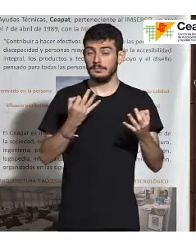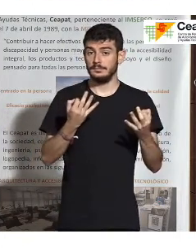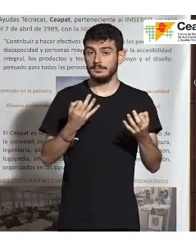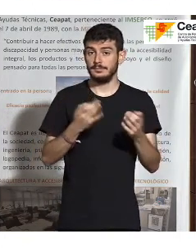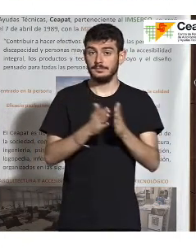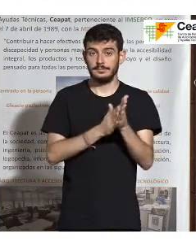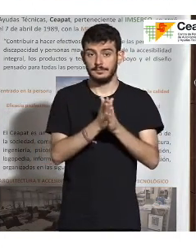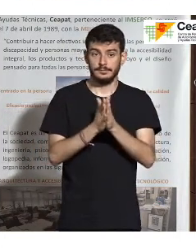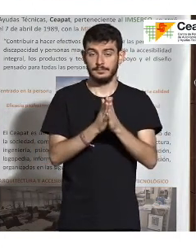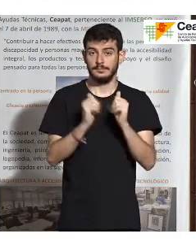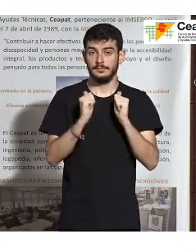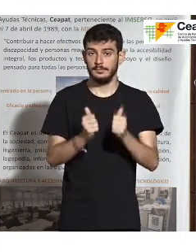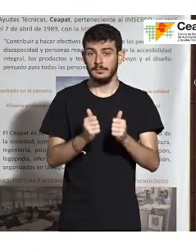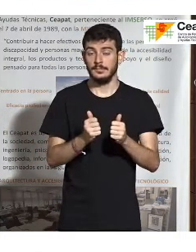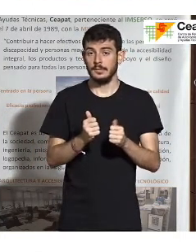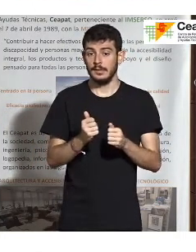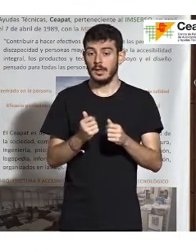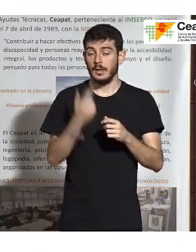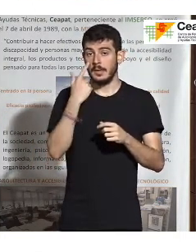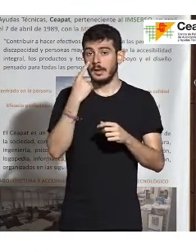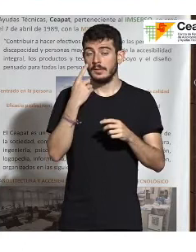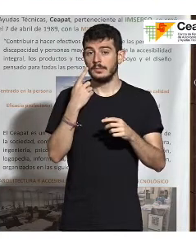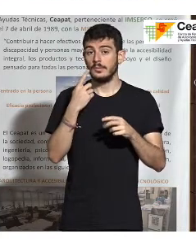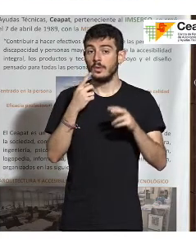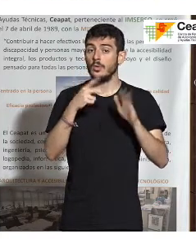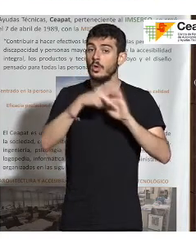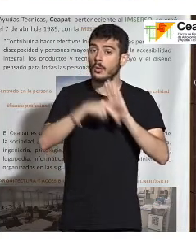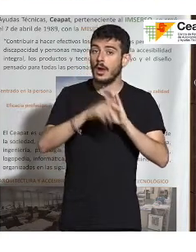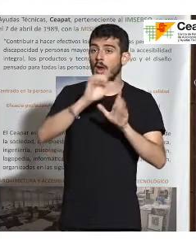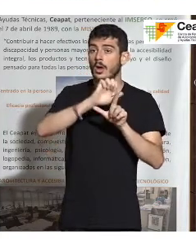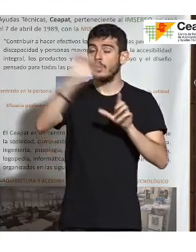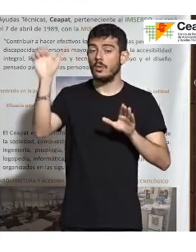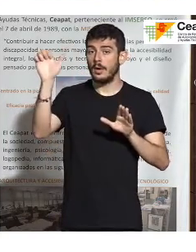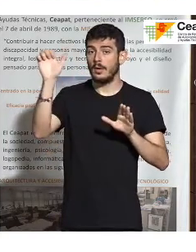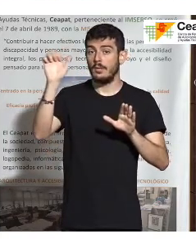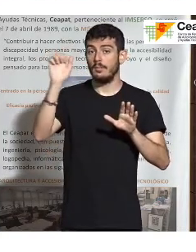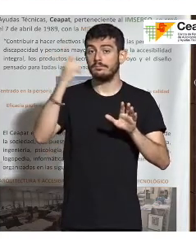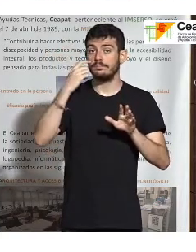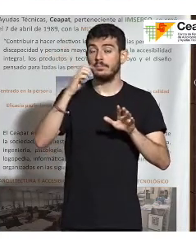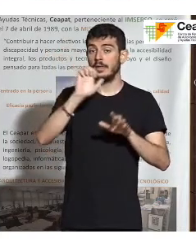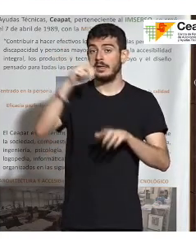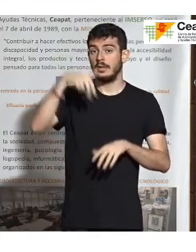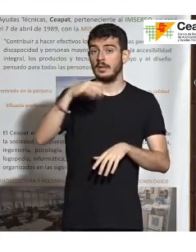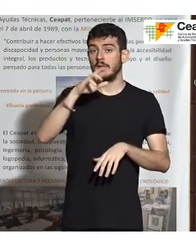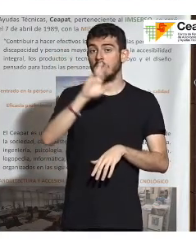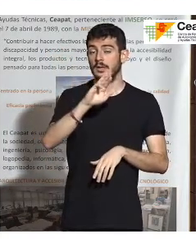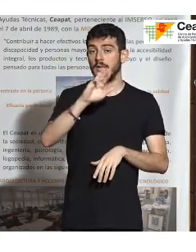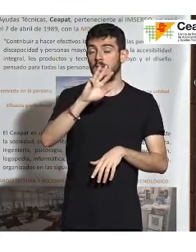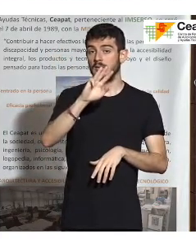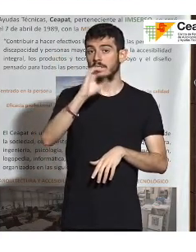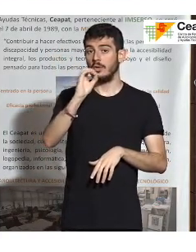empezar a estudiarse la norma europea, que es la EN 301549,